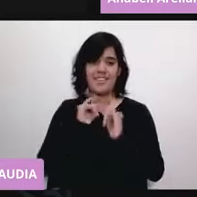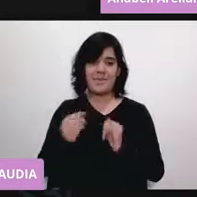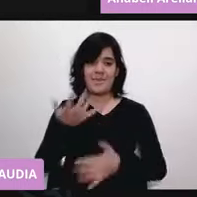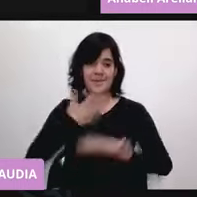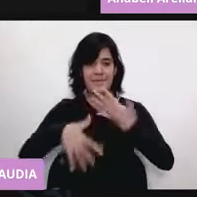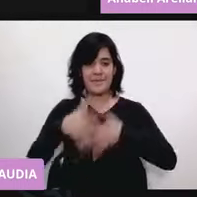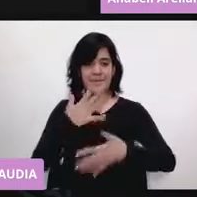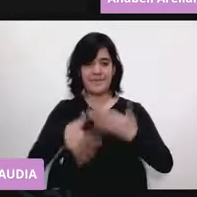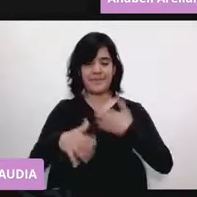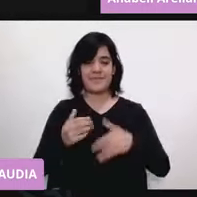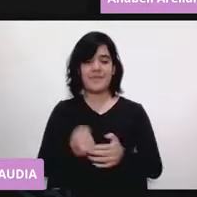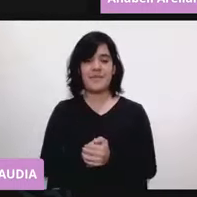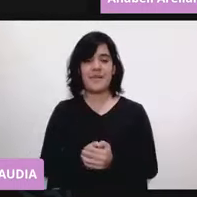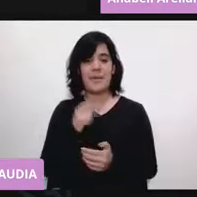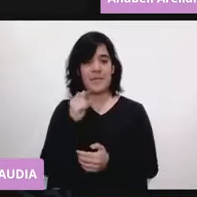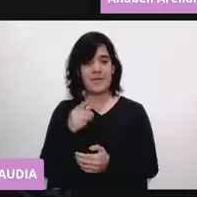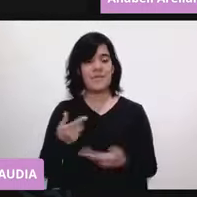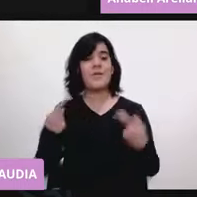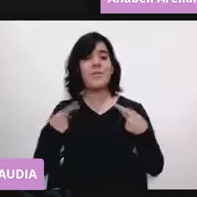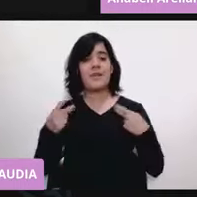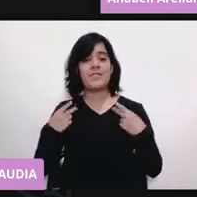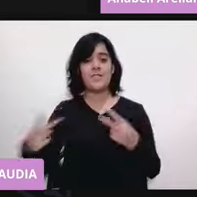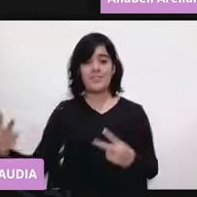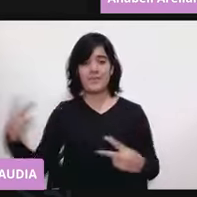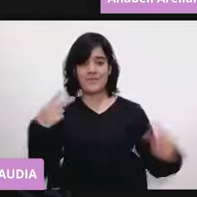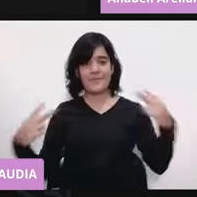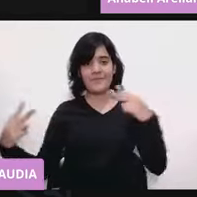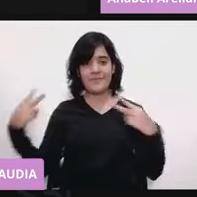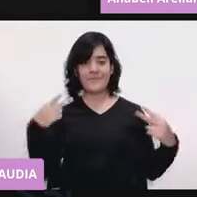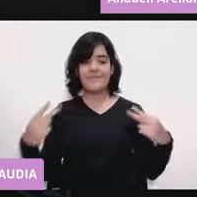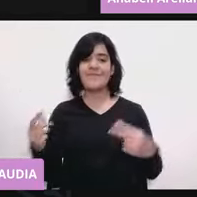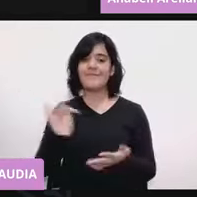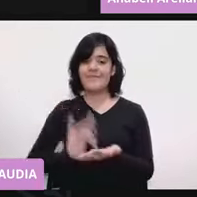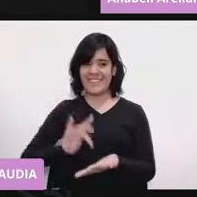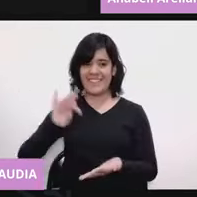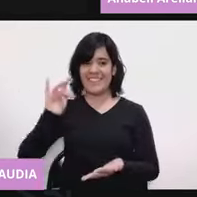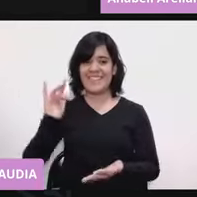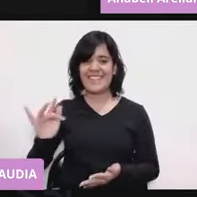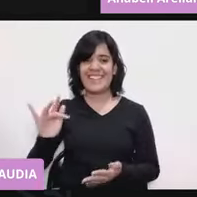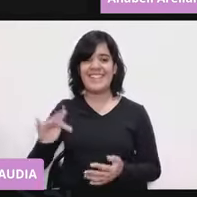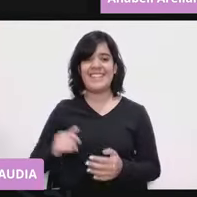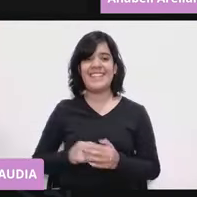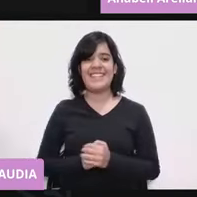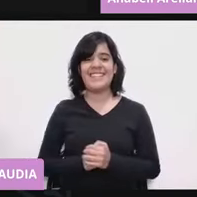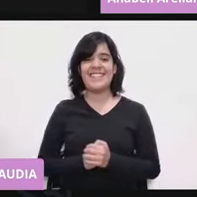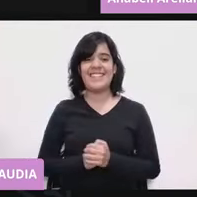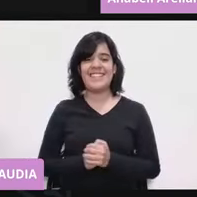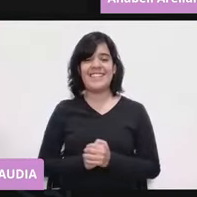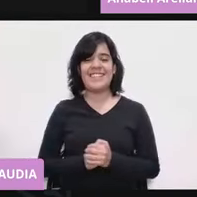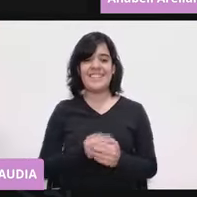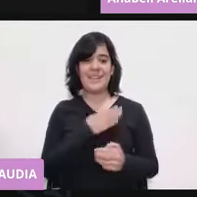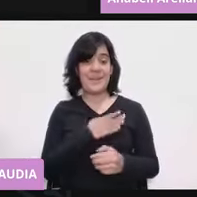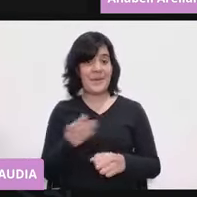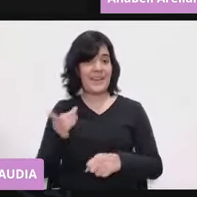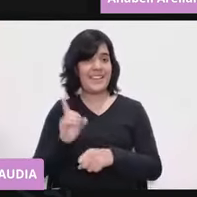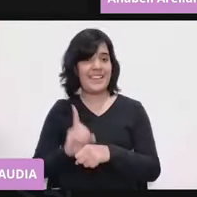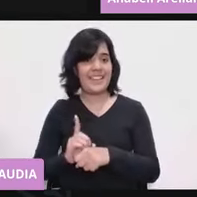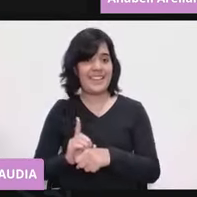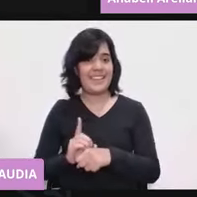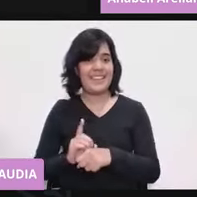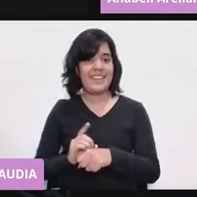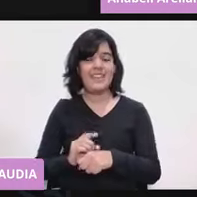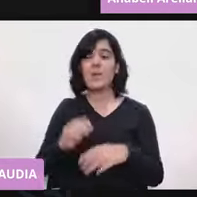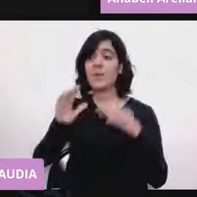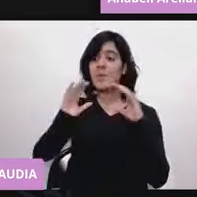mexicanas. Y sobre todo a todos los que nos sintonizaron el día de hoy. Muchísimas gracias, que tengan muy buen día. Pues cuídense todos.